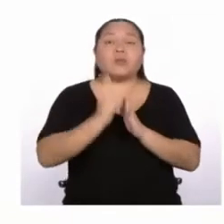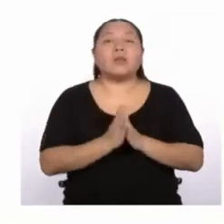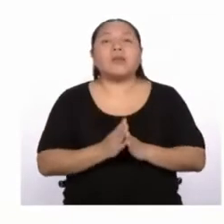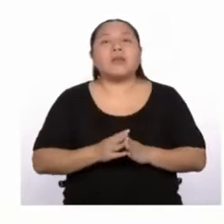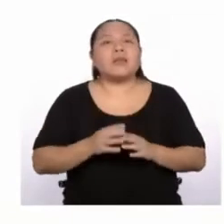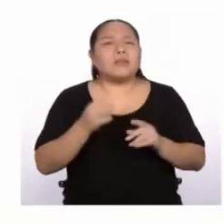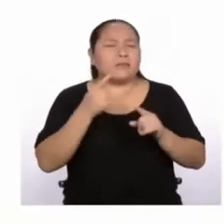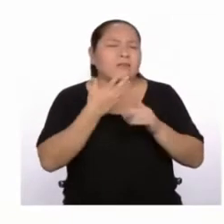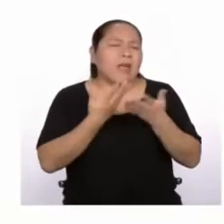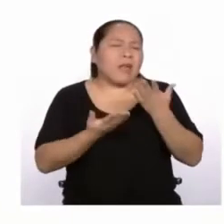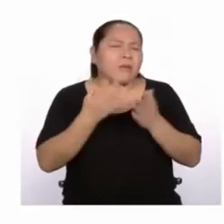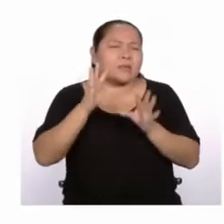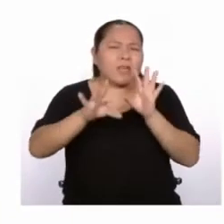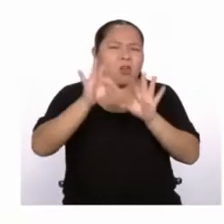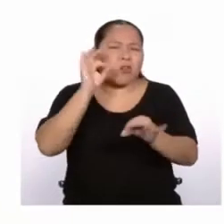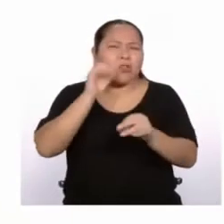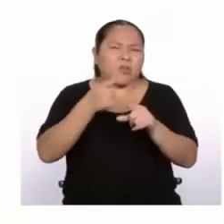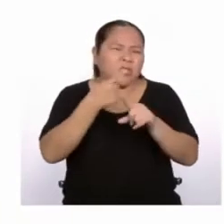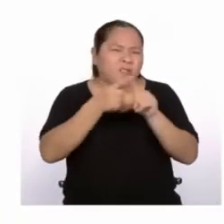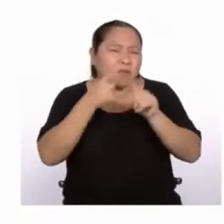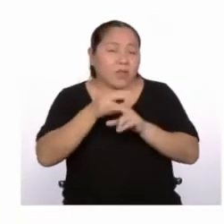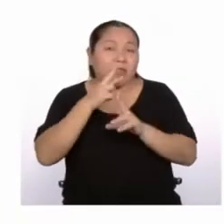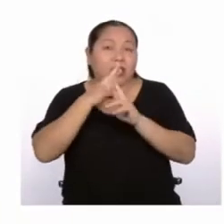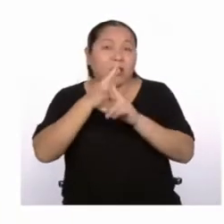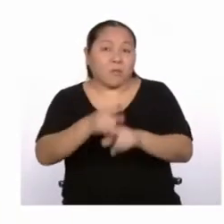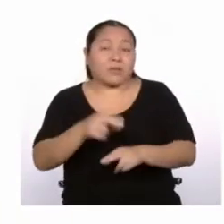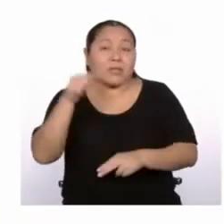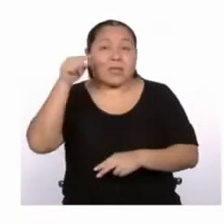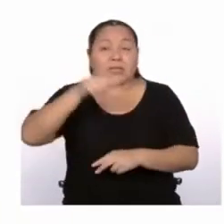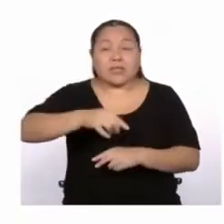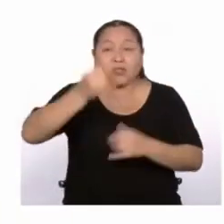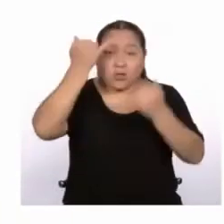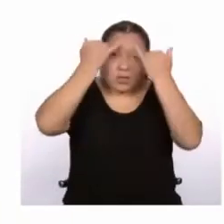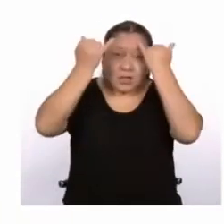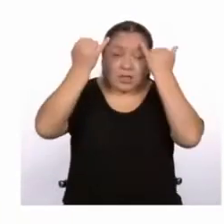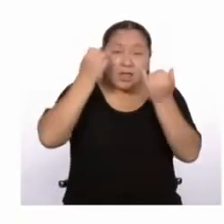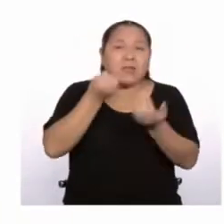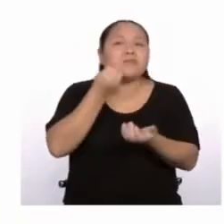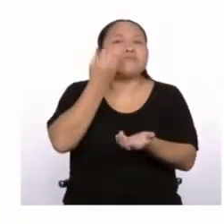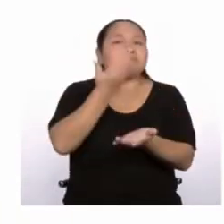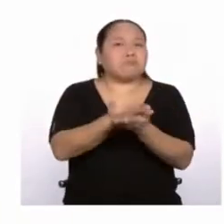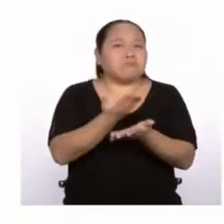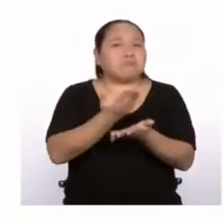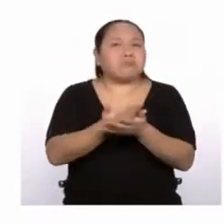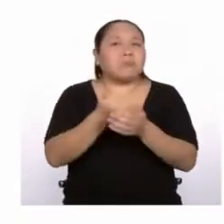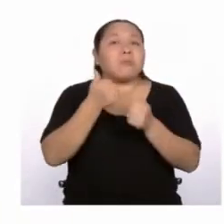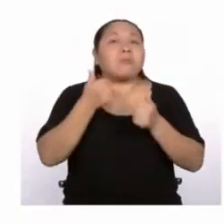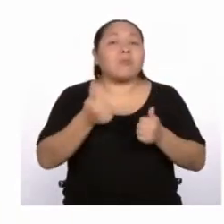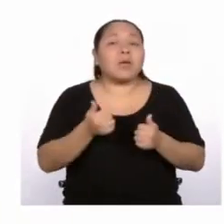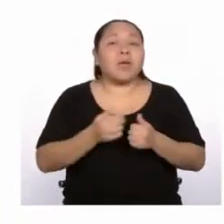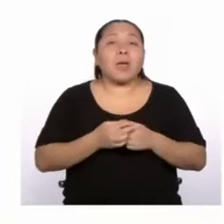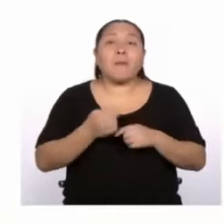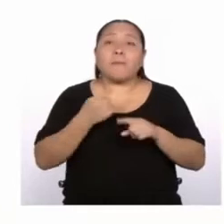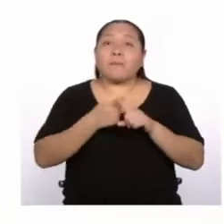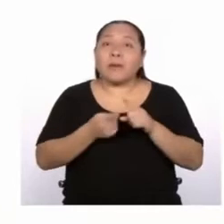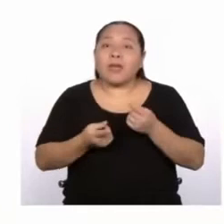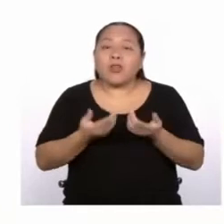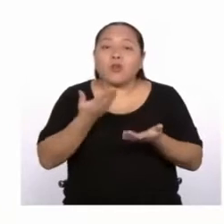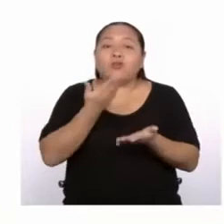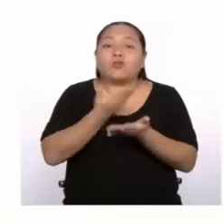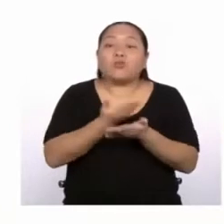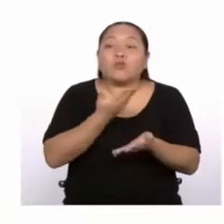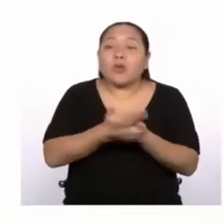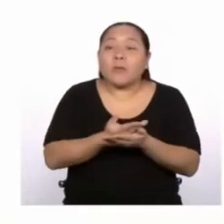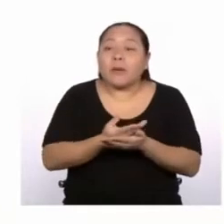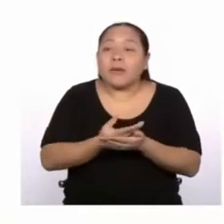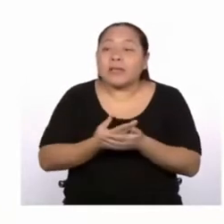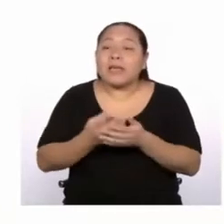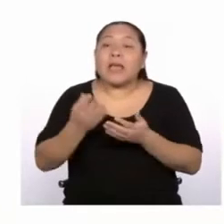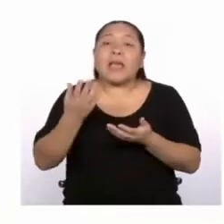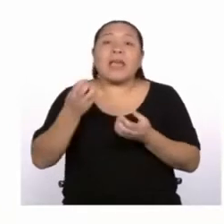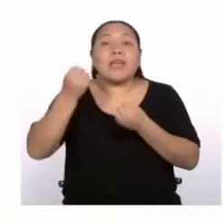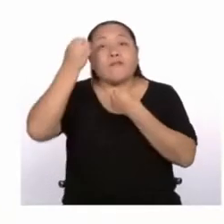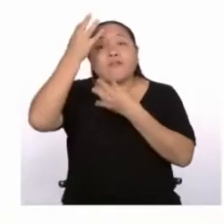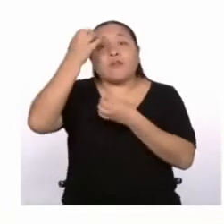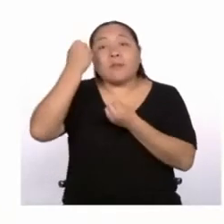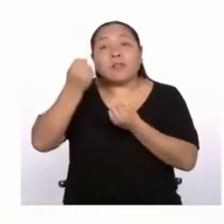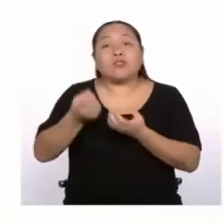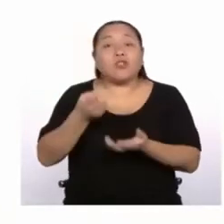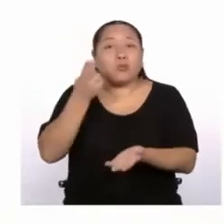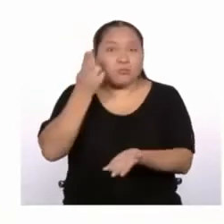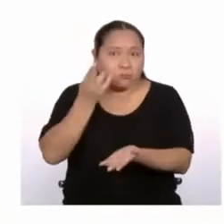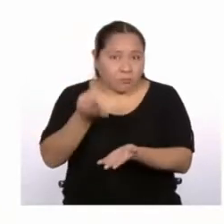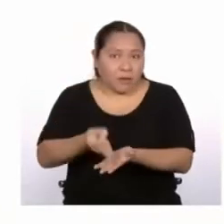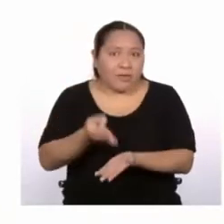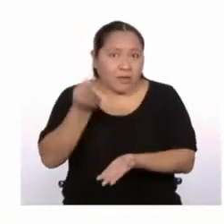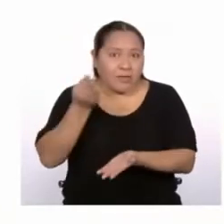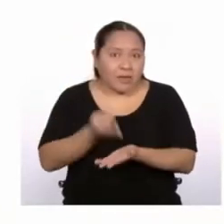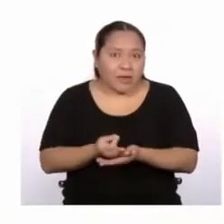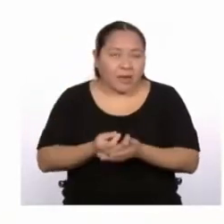y estas serán hipótesis válidas, siempre y cuando estén sustentadas en fuentes confiables. Para poder analizar este